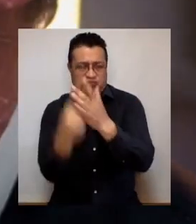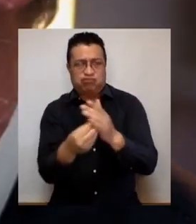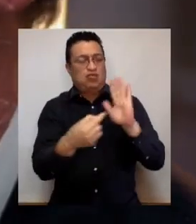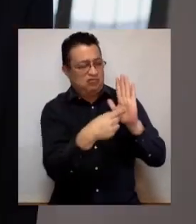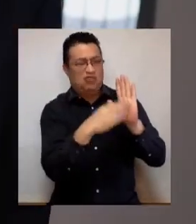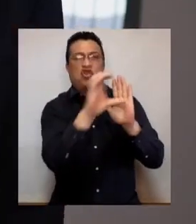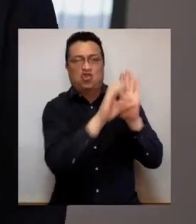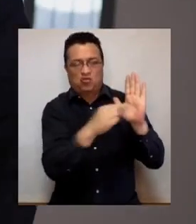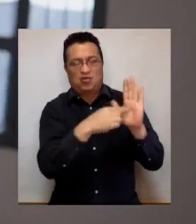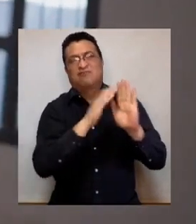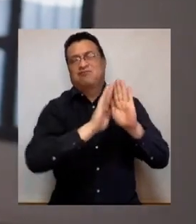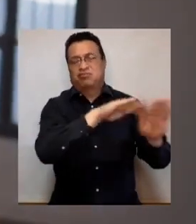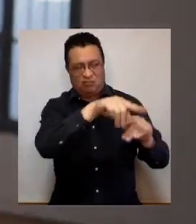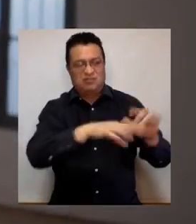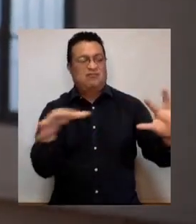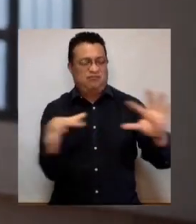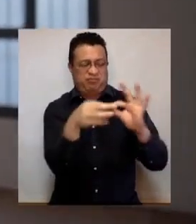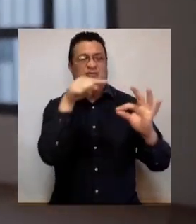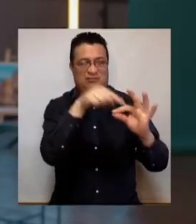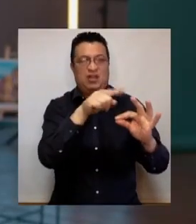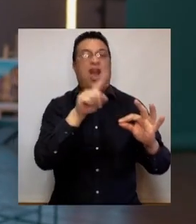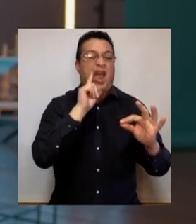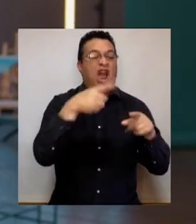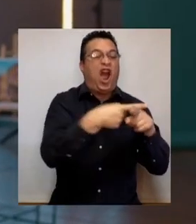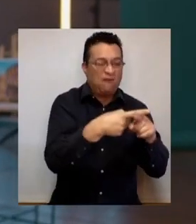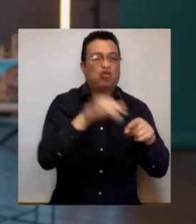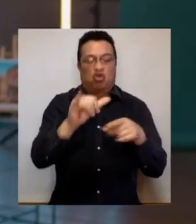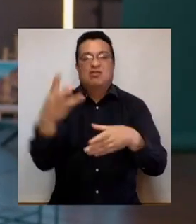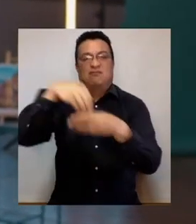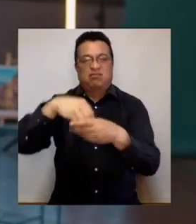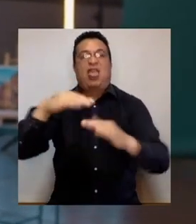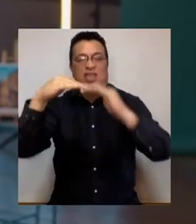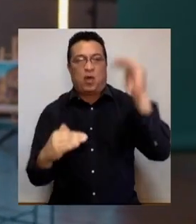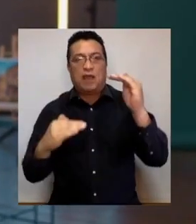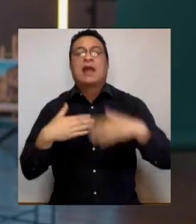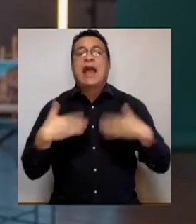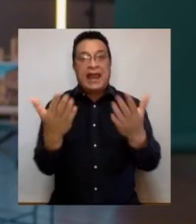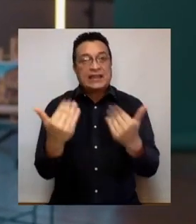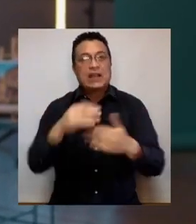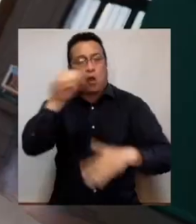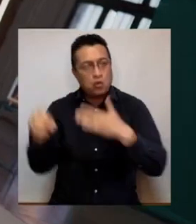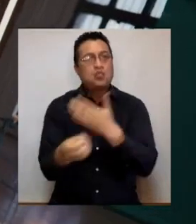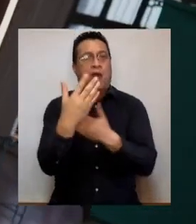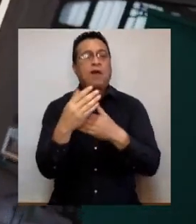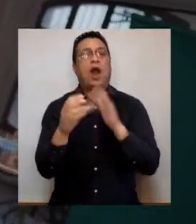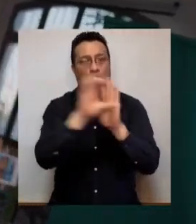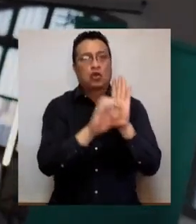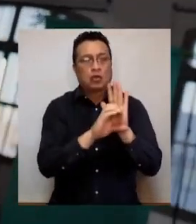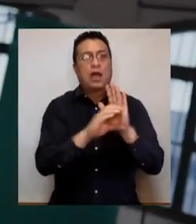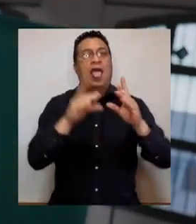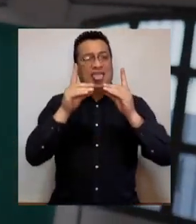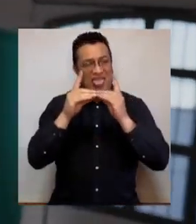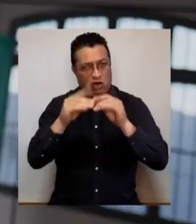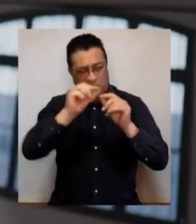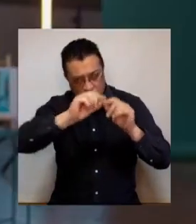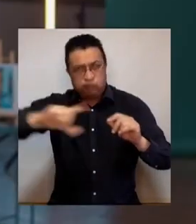ayudar A superar Esta constitución Que es el acta De matrimonio Entre el señor abuso Y la señora desigualdad Necesitamos tener Una